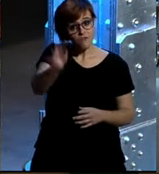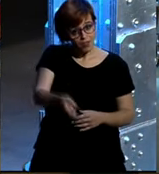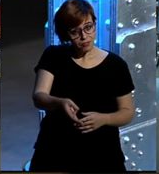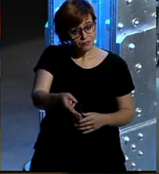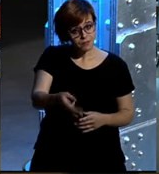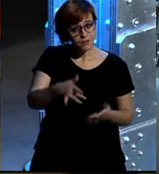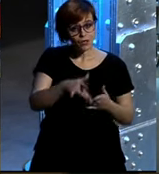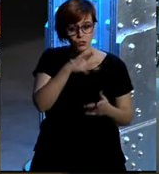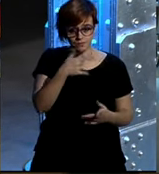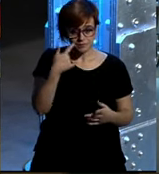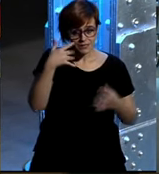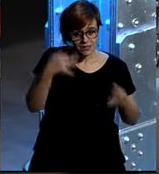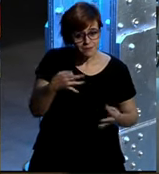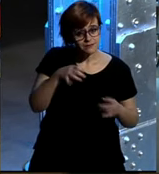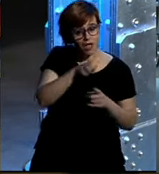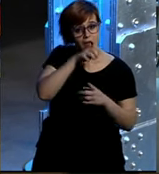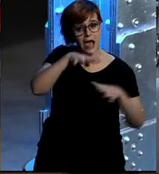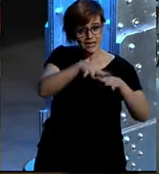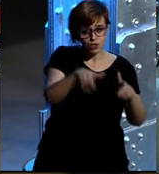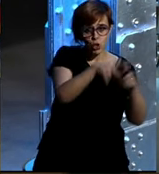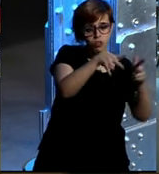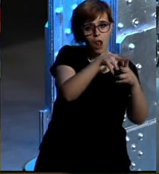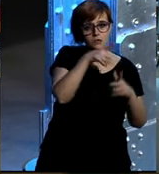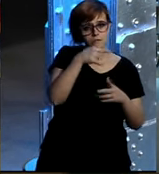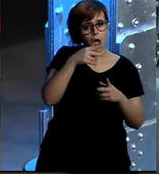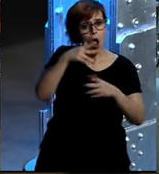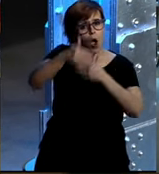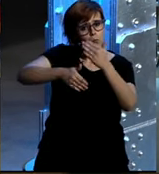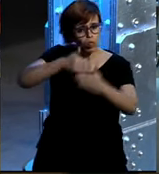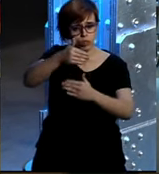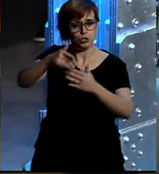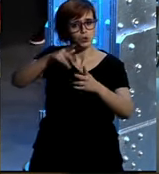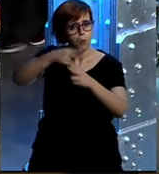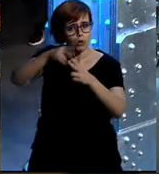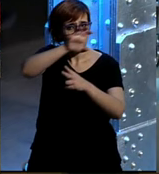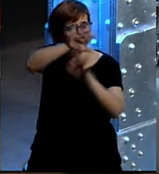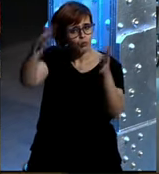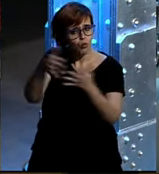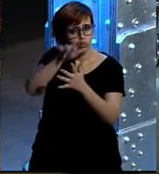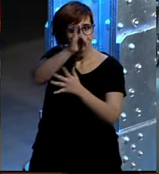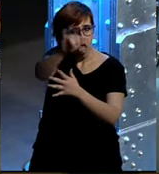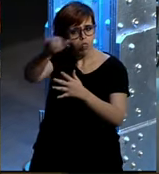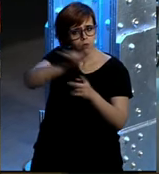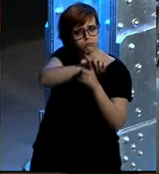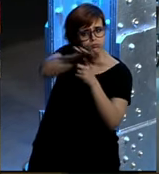que nadie va a negar la influencia que están teniendo las redes sociales en muchos procesos políticos en diferentes partes del mundo eso es un hecho